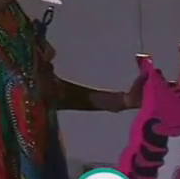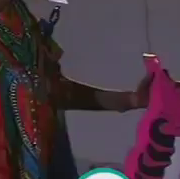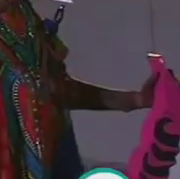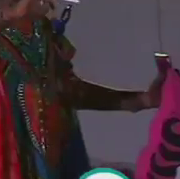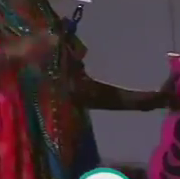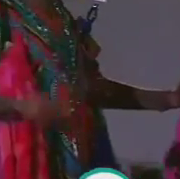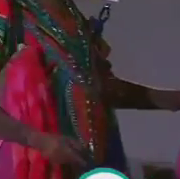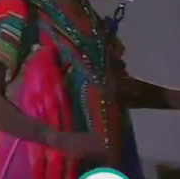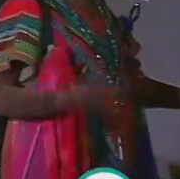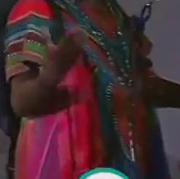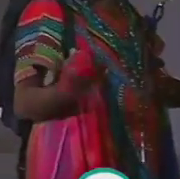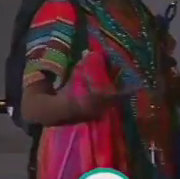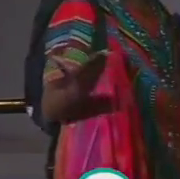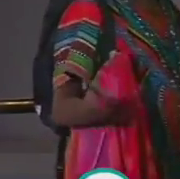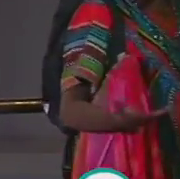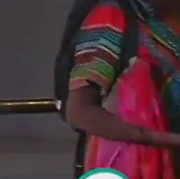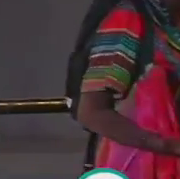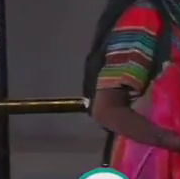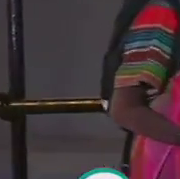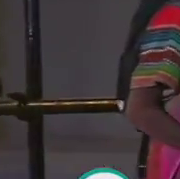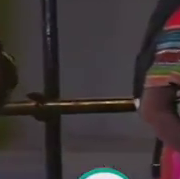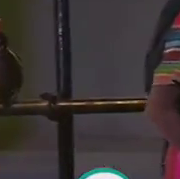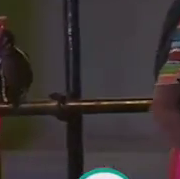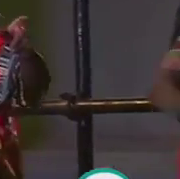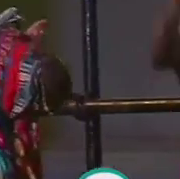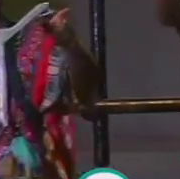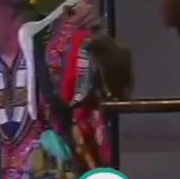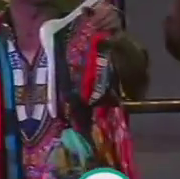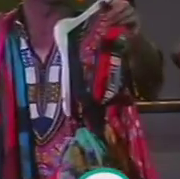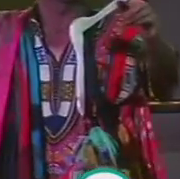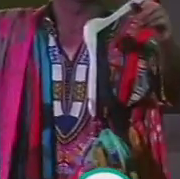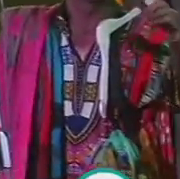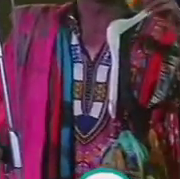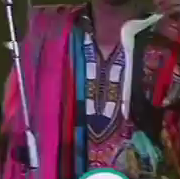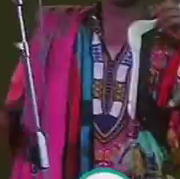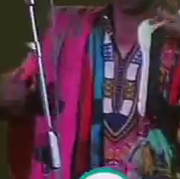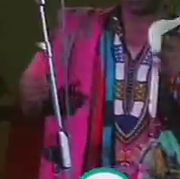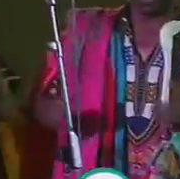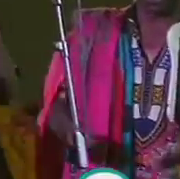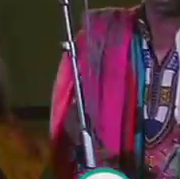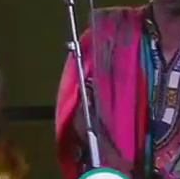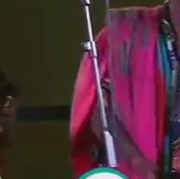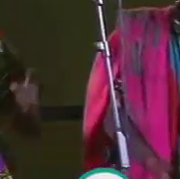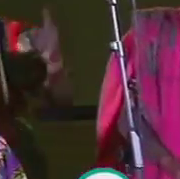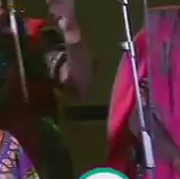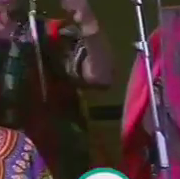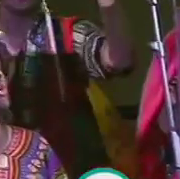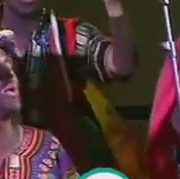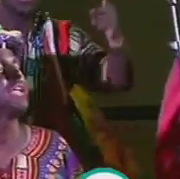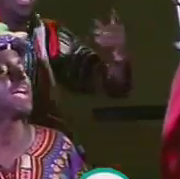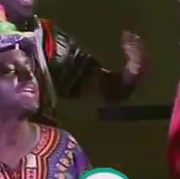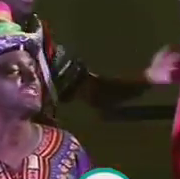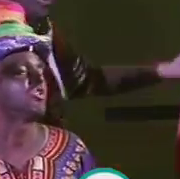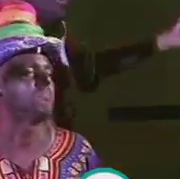tome a pecho, y me vaya a dar un cajonazo. Y actuar con un miembro siempre queso,